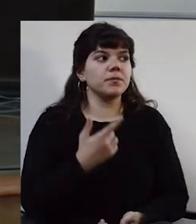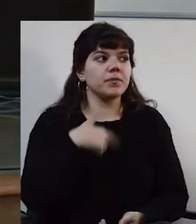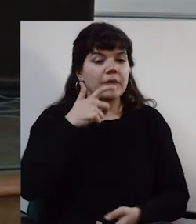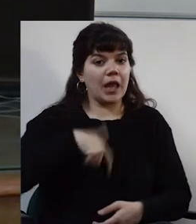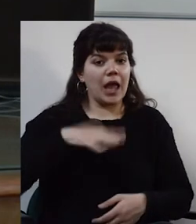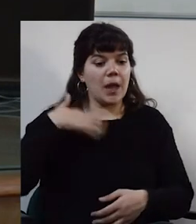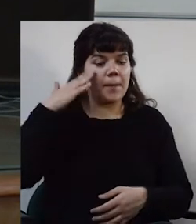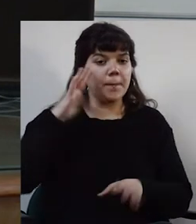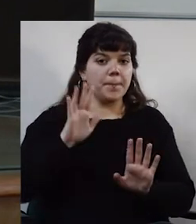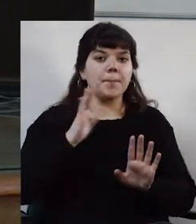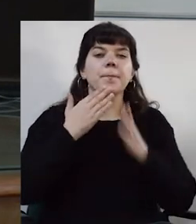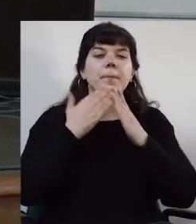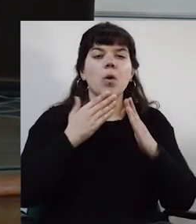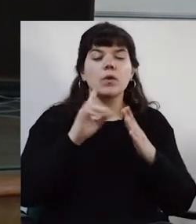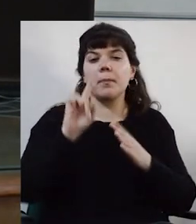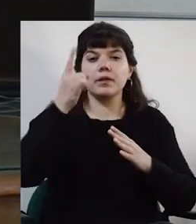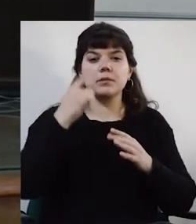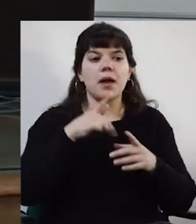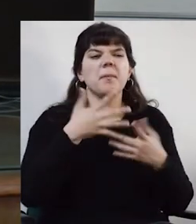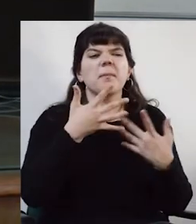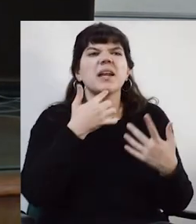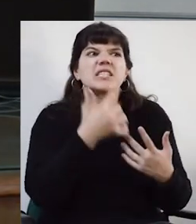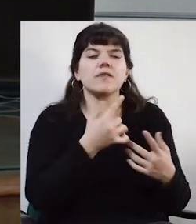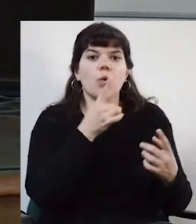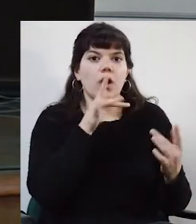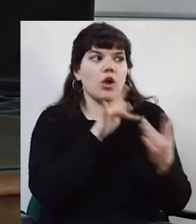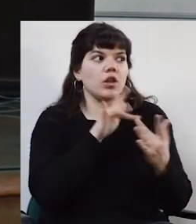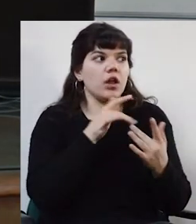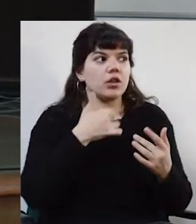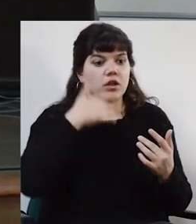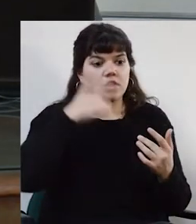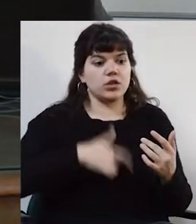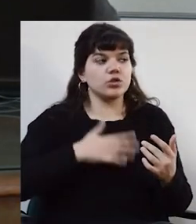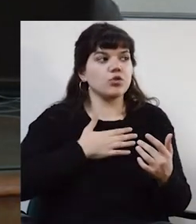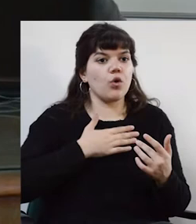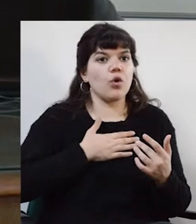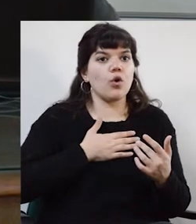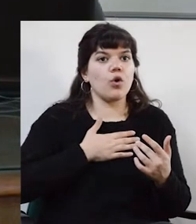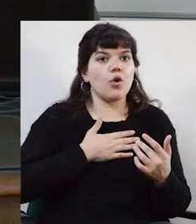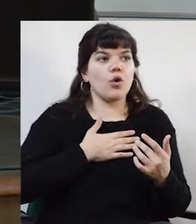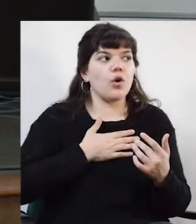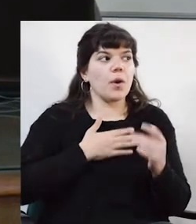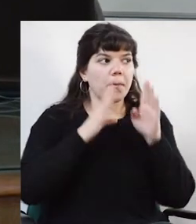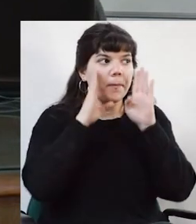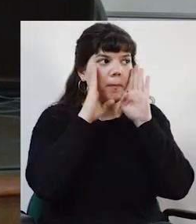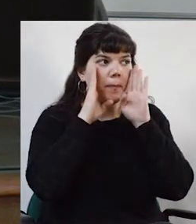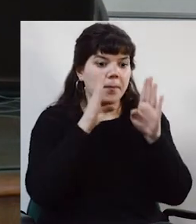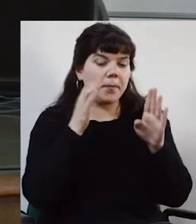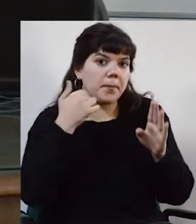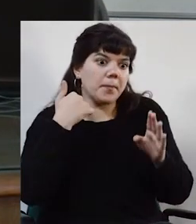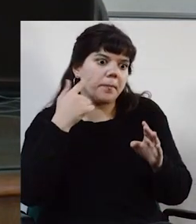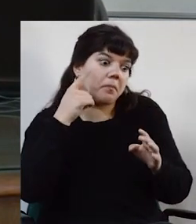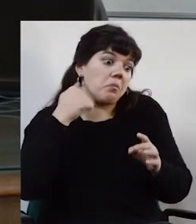La pregunta central justamente es eso, ¿para qué me haré esto? Yo particularmente me voy a concentrar para generar